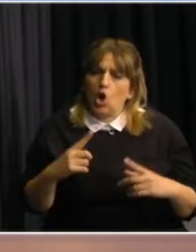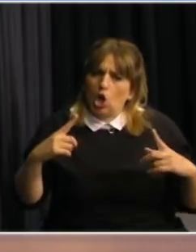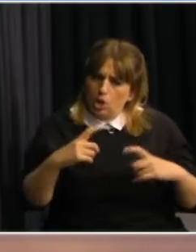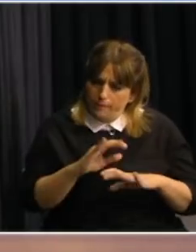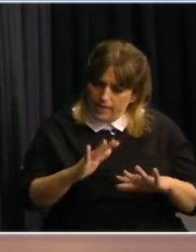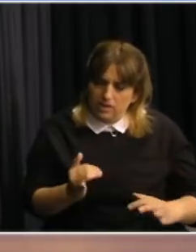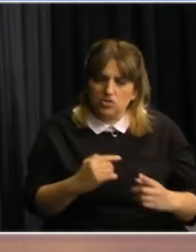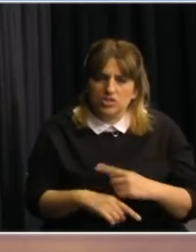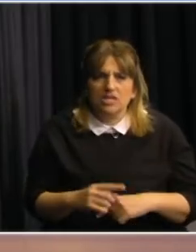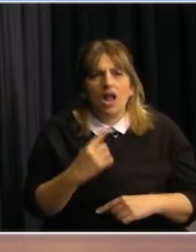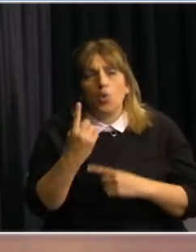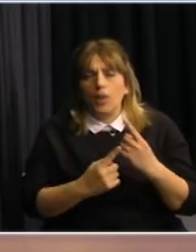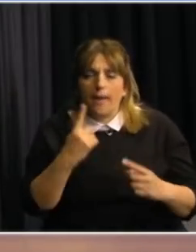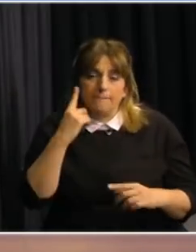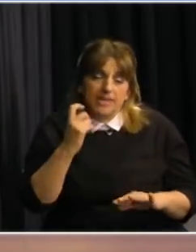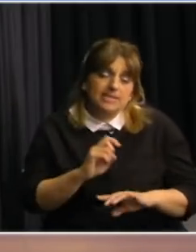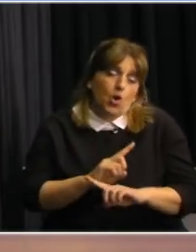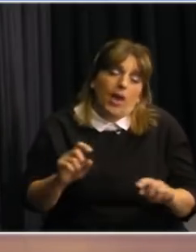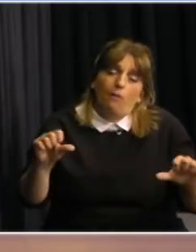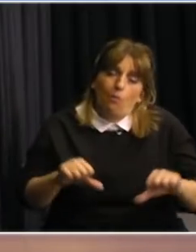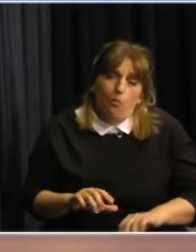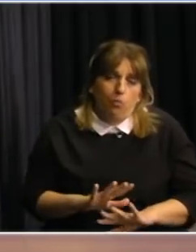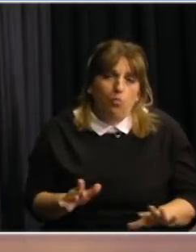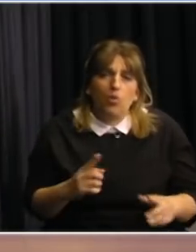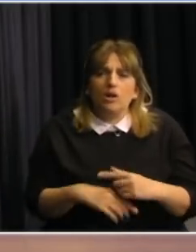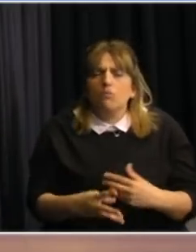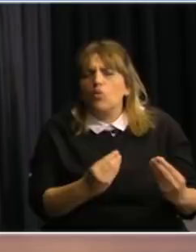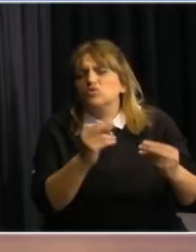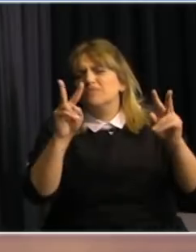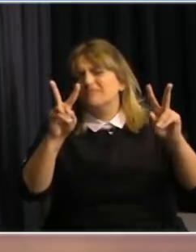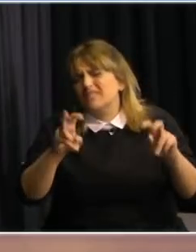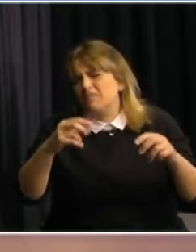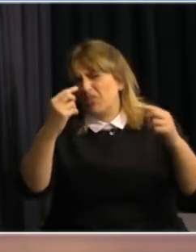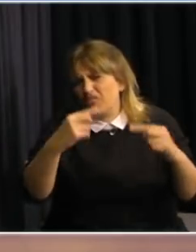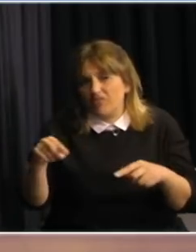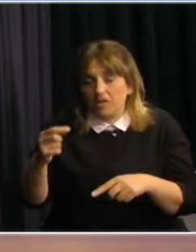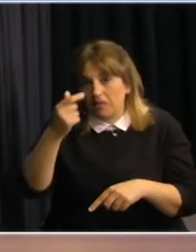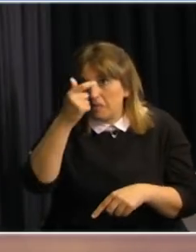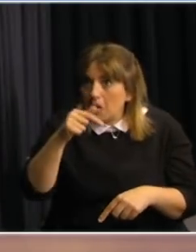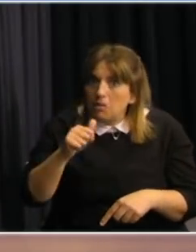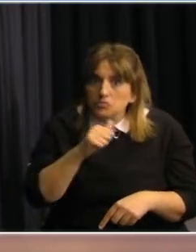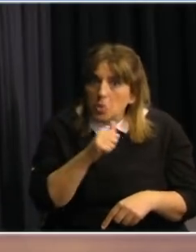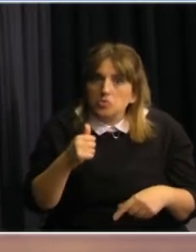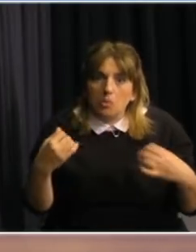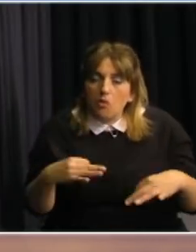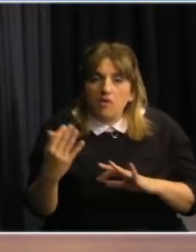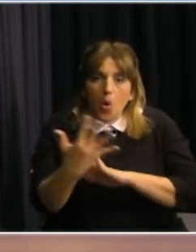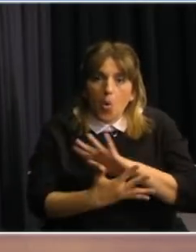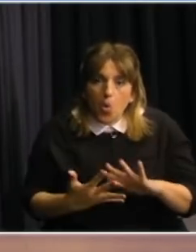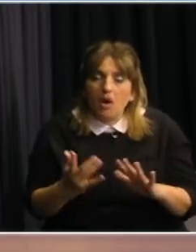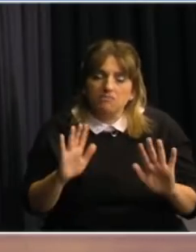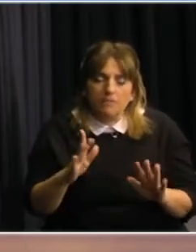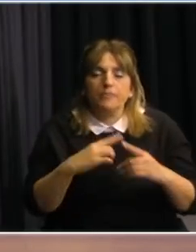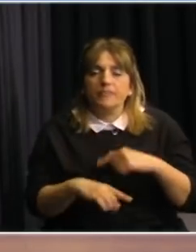han habido muchas malas experiencias hay una cantidad de temas técnicos ahí que se resolvieron bien en Uruguay entonces